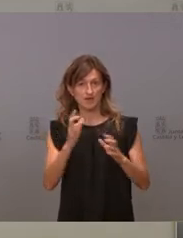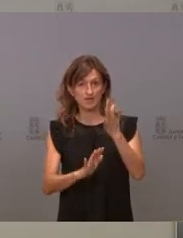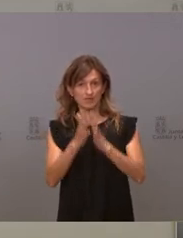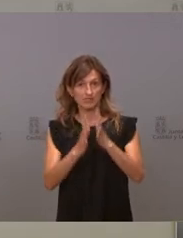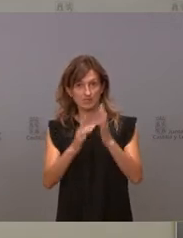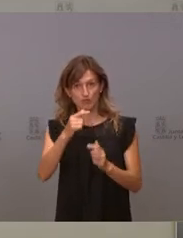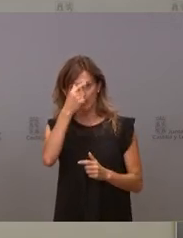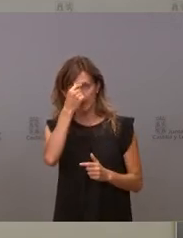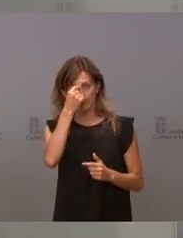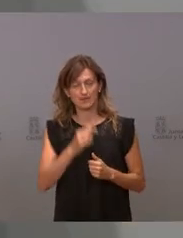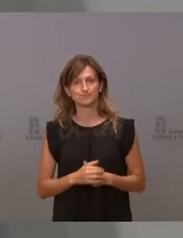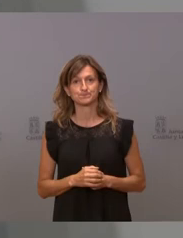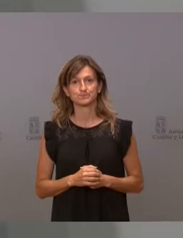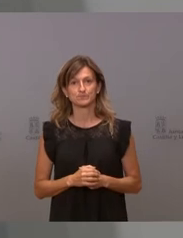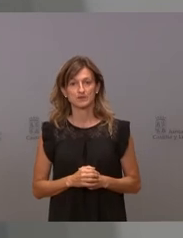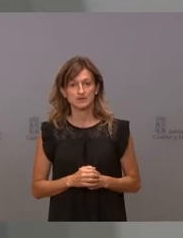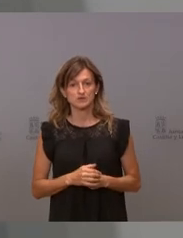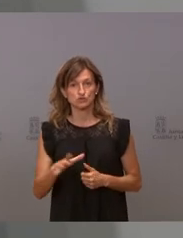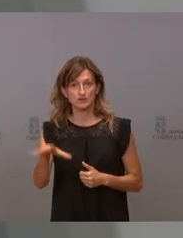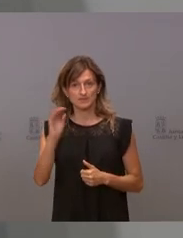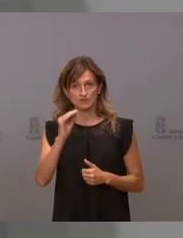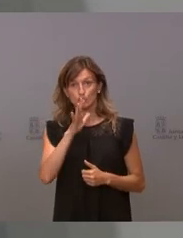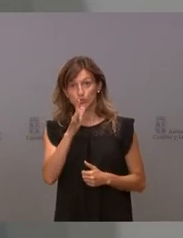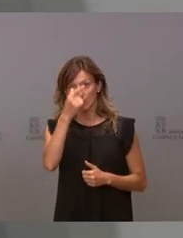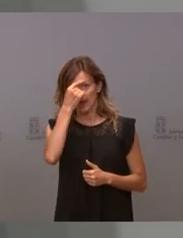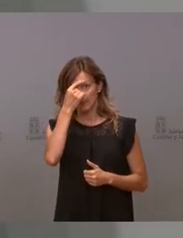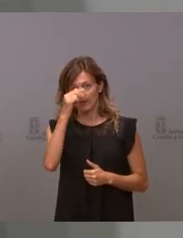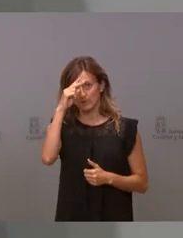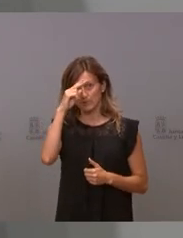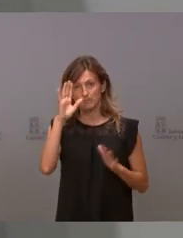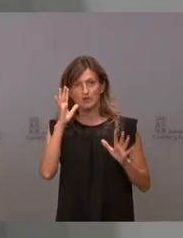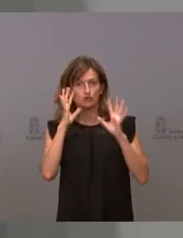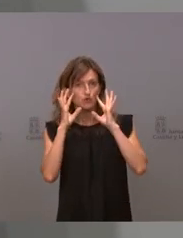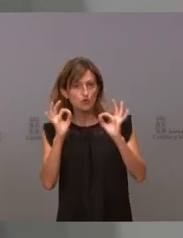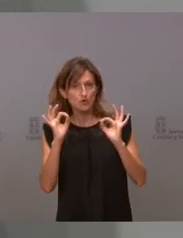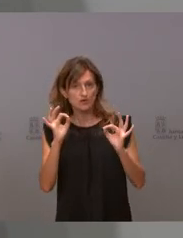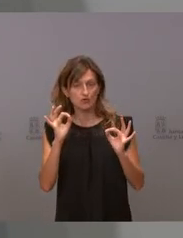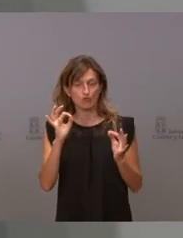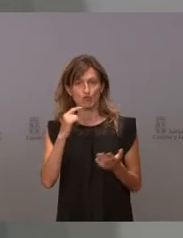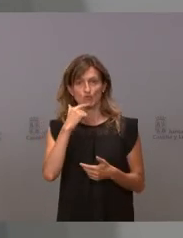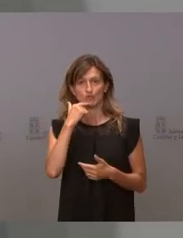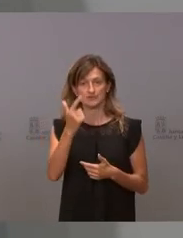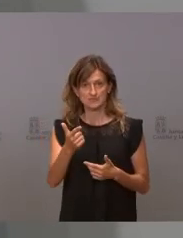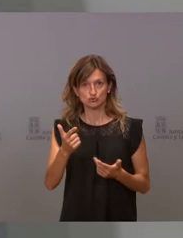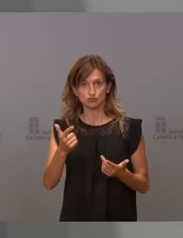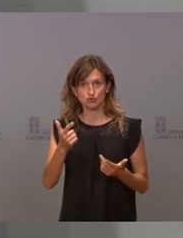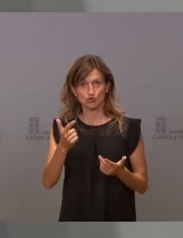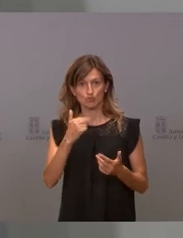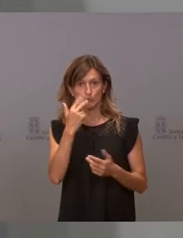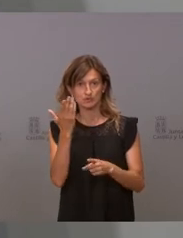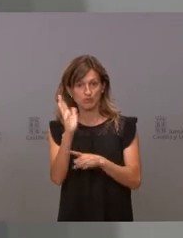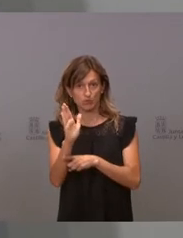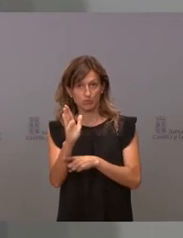Navalacruz. Bueno, yo entiendo la preocupación de Por Ávila, pero yo creo que lo sensato, y así lo han dicho nuestros portavoces